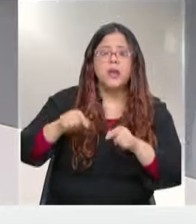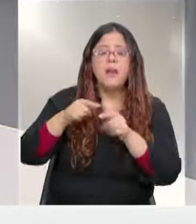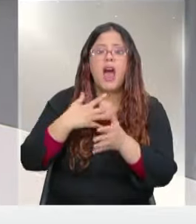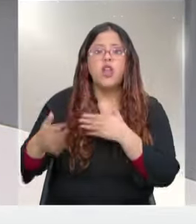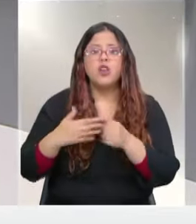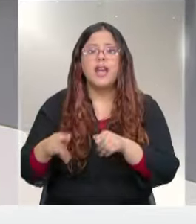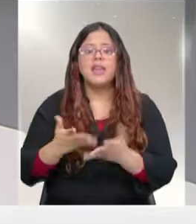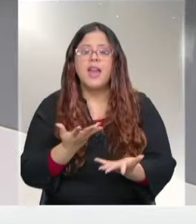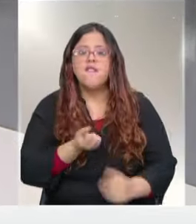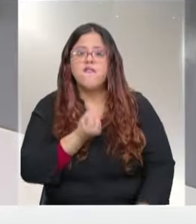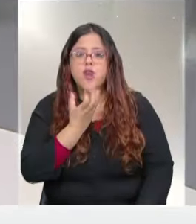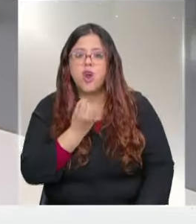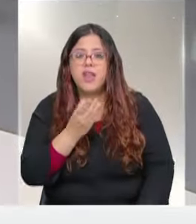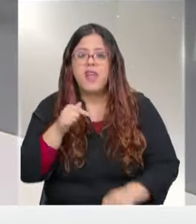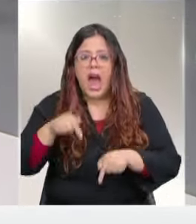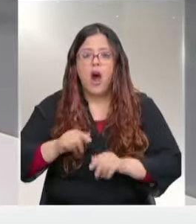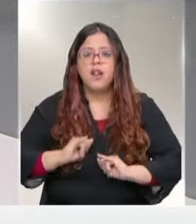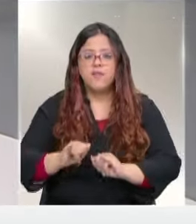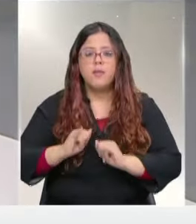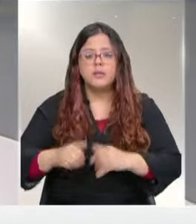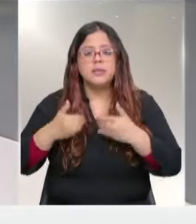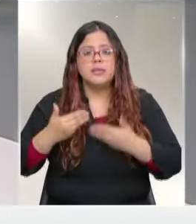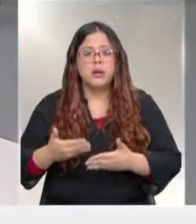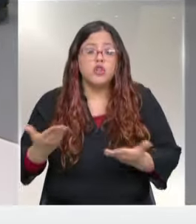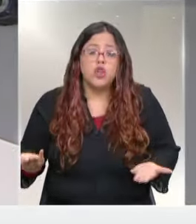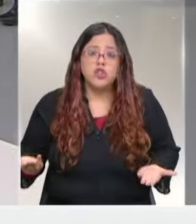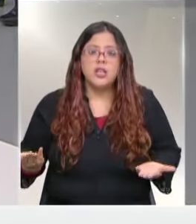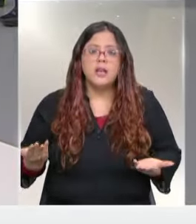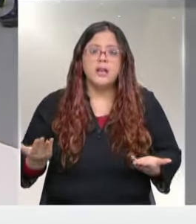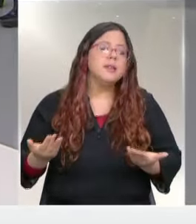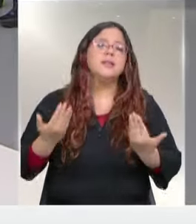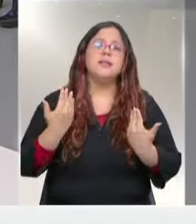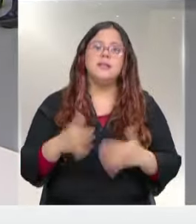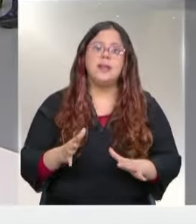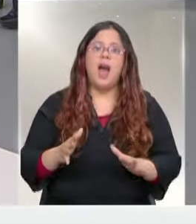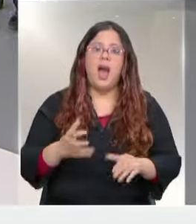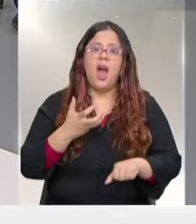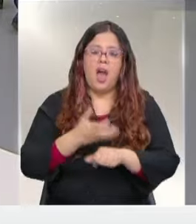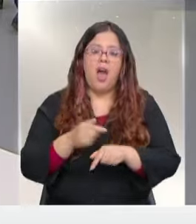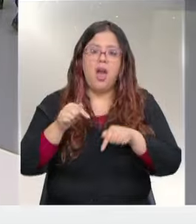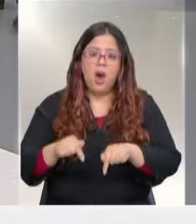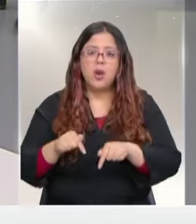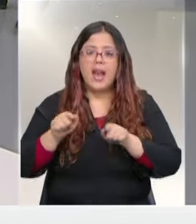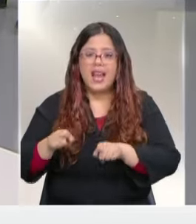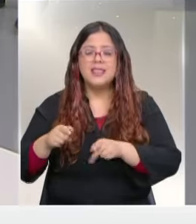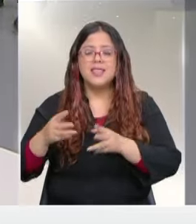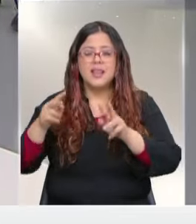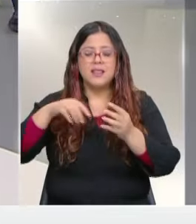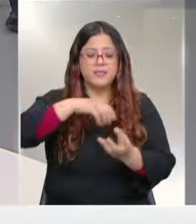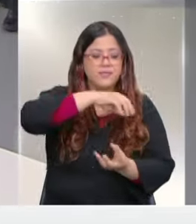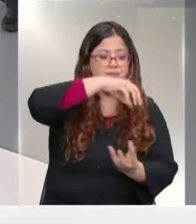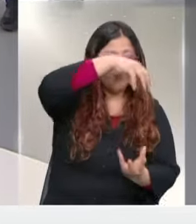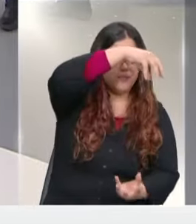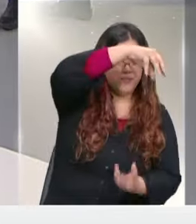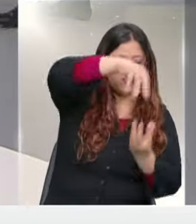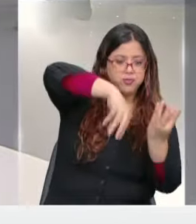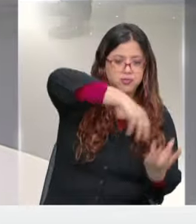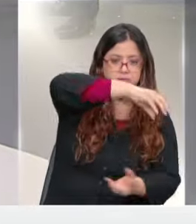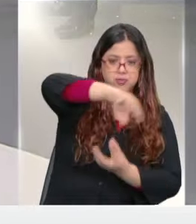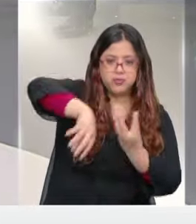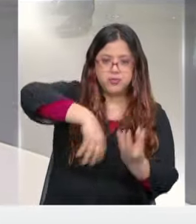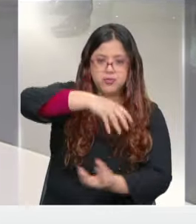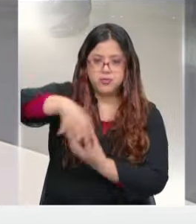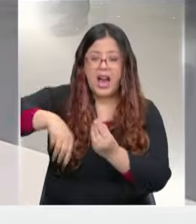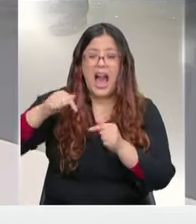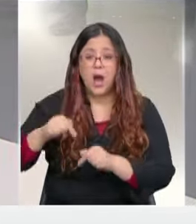Florida. Información del momento, entonces, ya ha tocado tierra, parte del ojo del huracán en Florida. Está